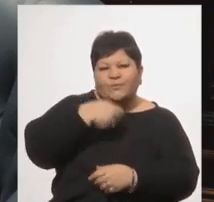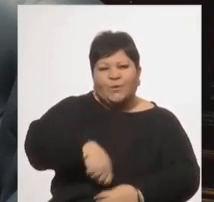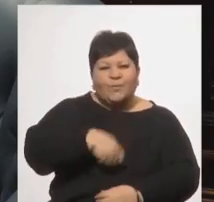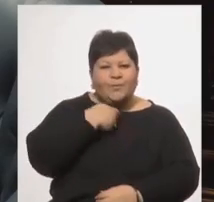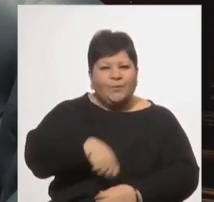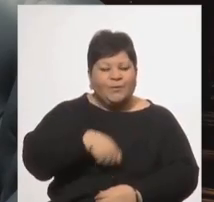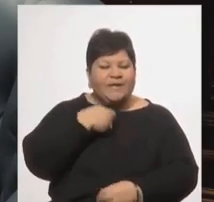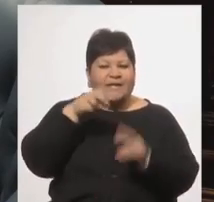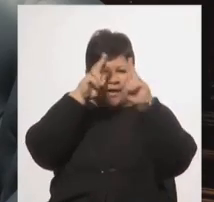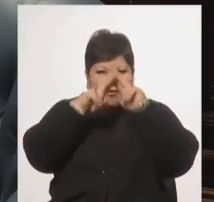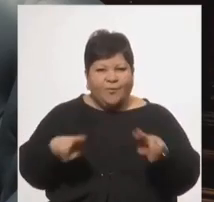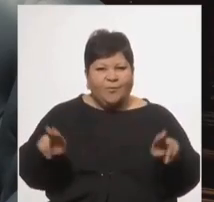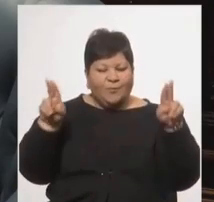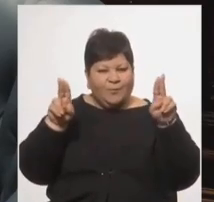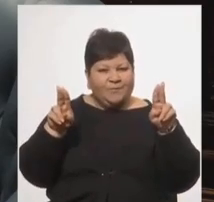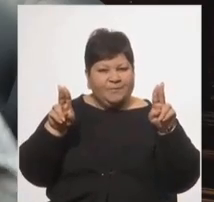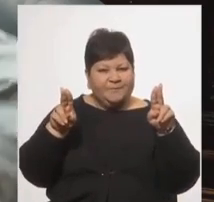ONU.